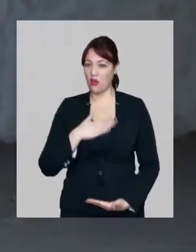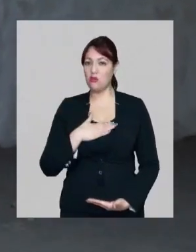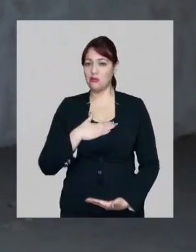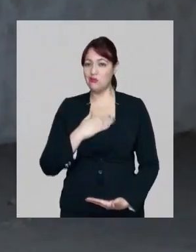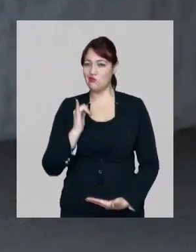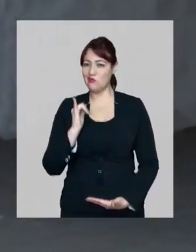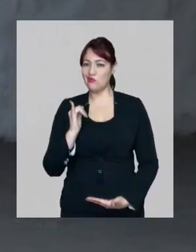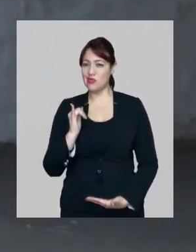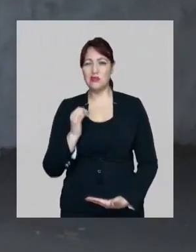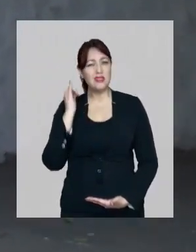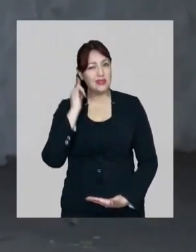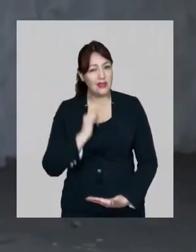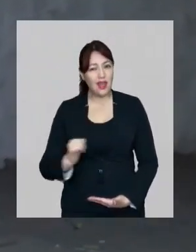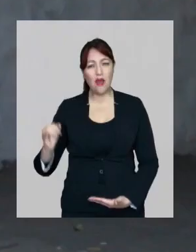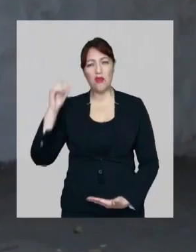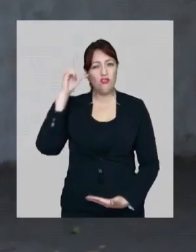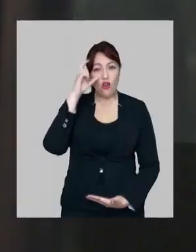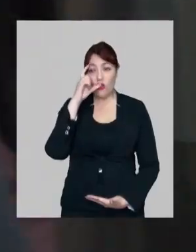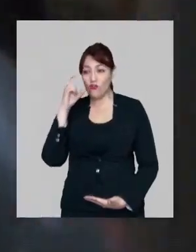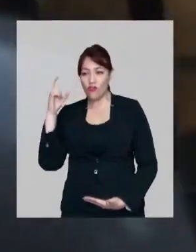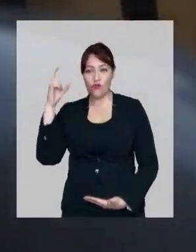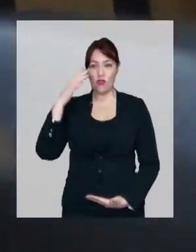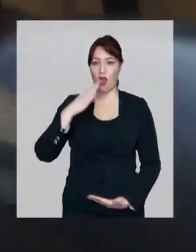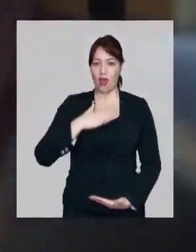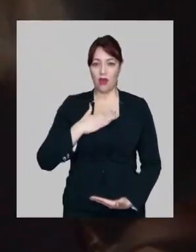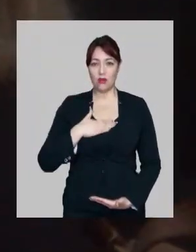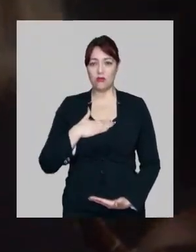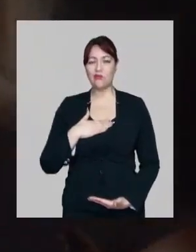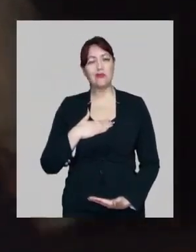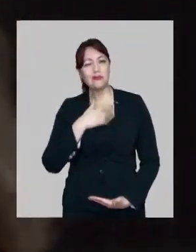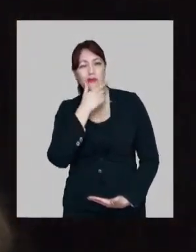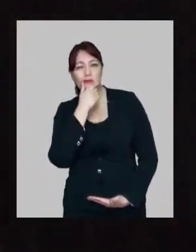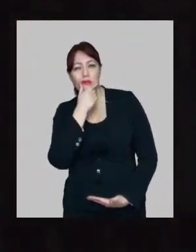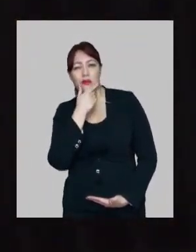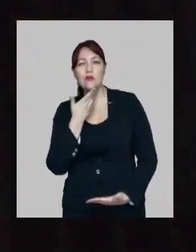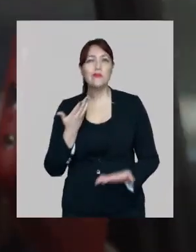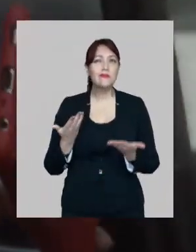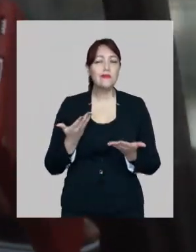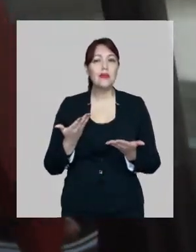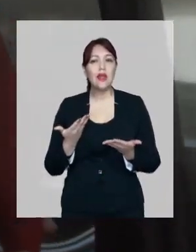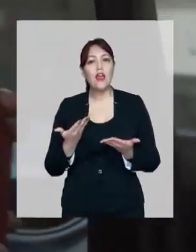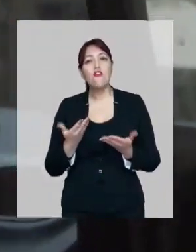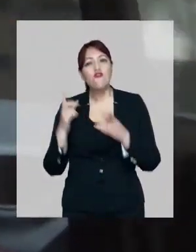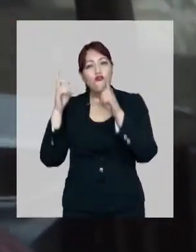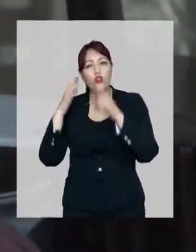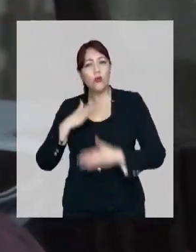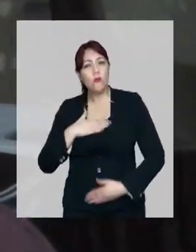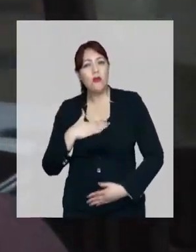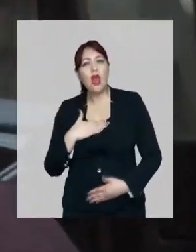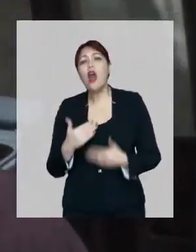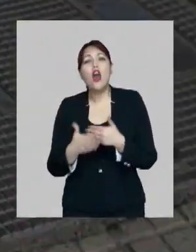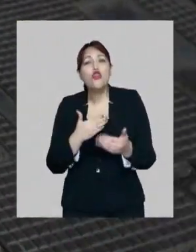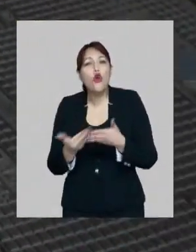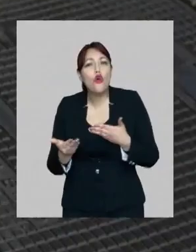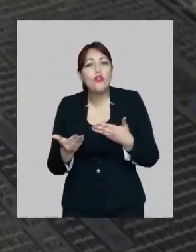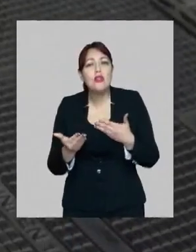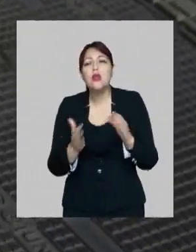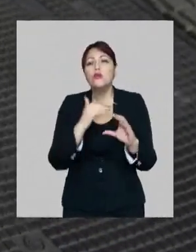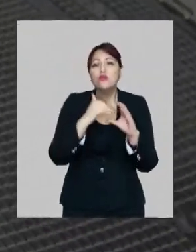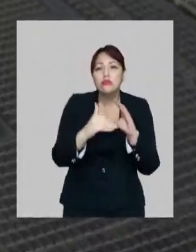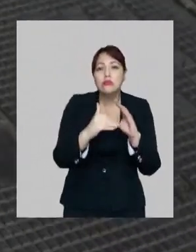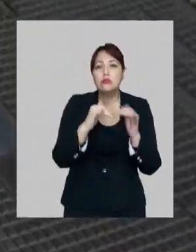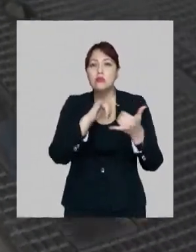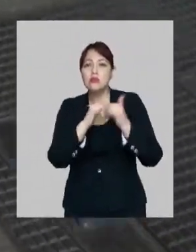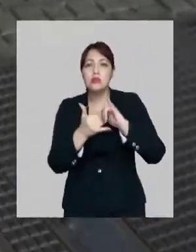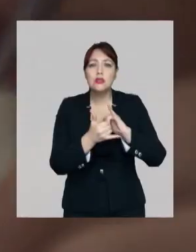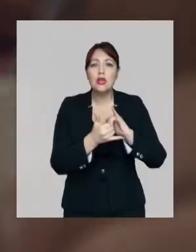A mí sí, y me pasa seguido. ¿Dónde ande? Me empiezo a cuestionar y preguntar qué van a hacer con esa foto, a dónde van a parar, algún grupo de WhatsApp